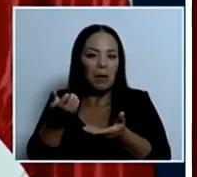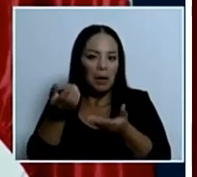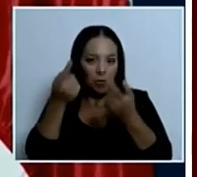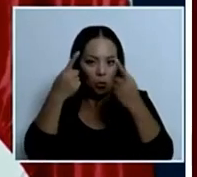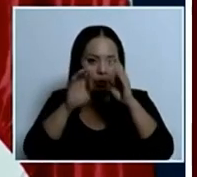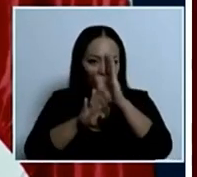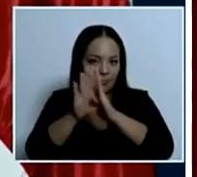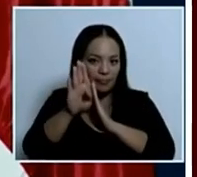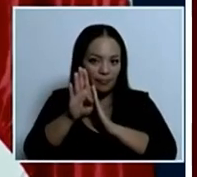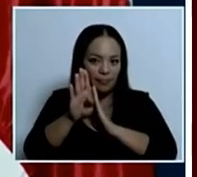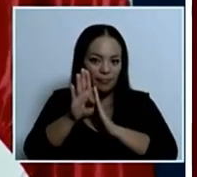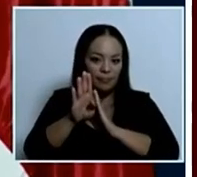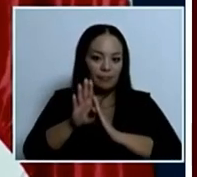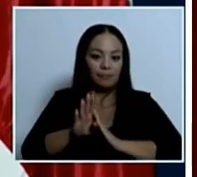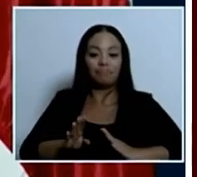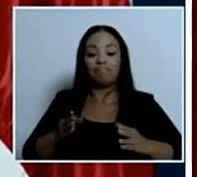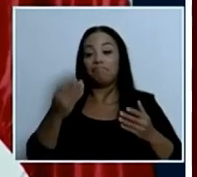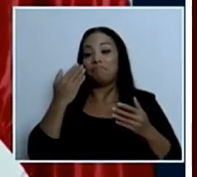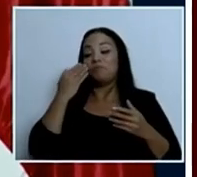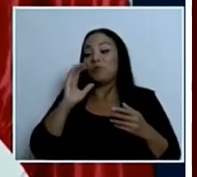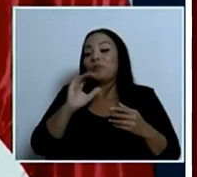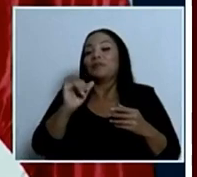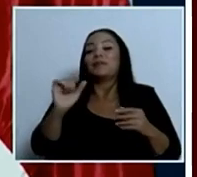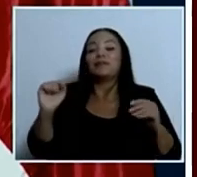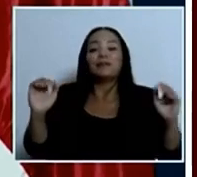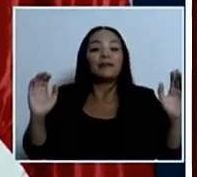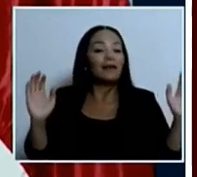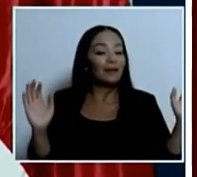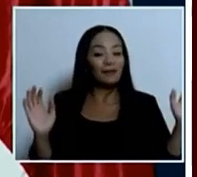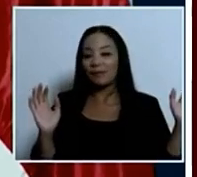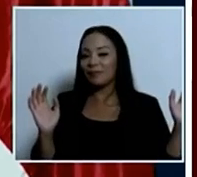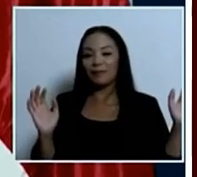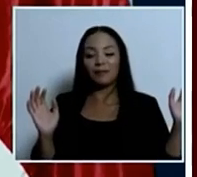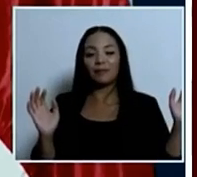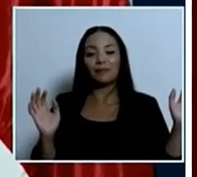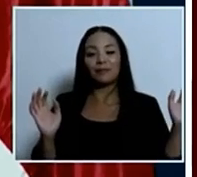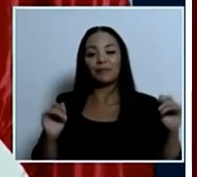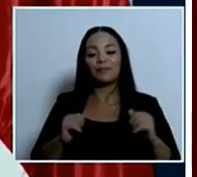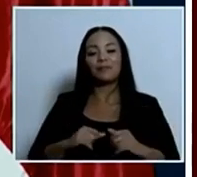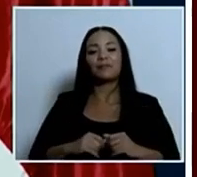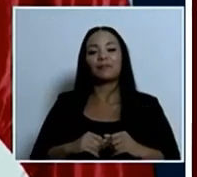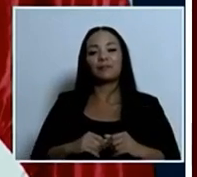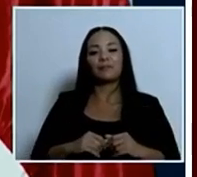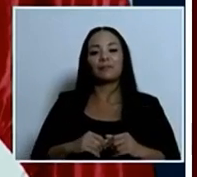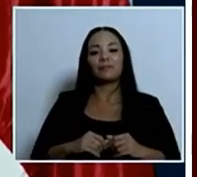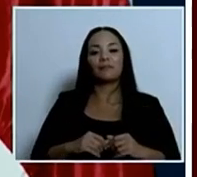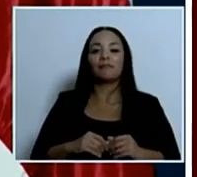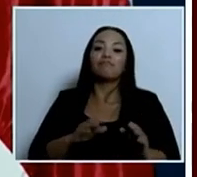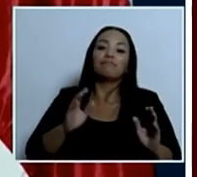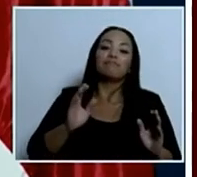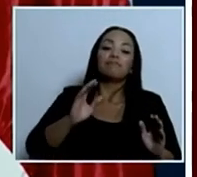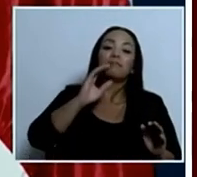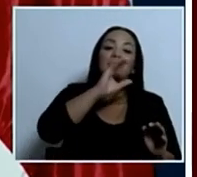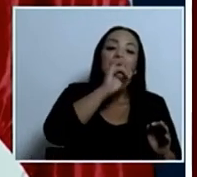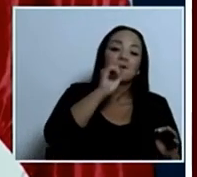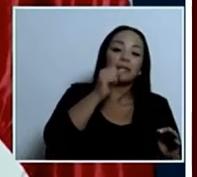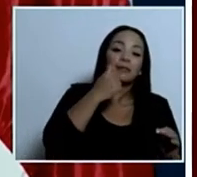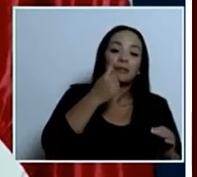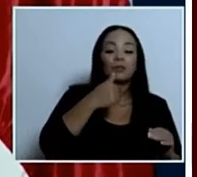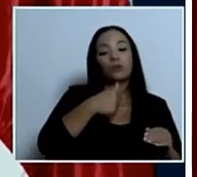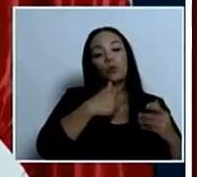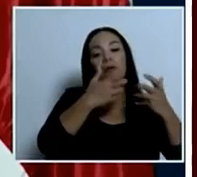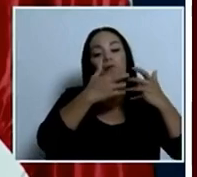habría que ver si este es el caso de la caja que dice yo quebré subí la